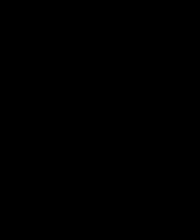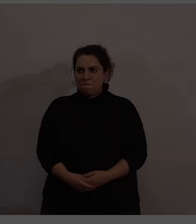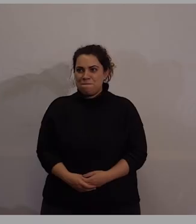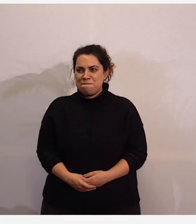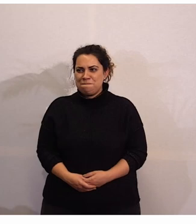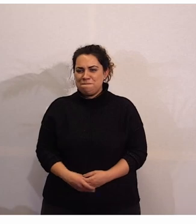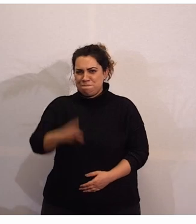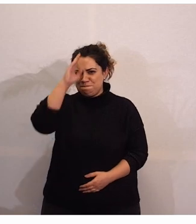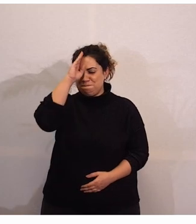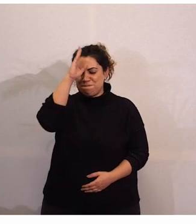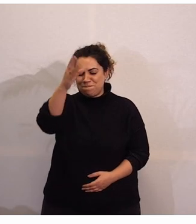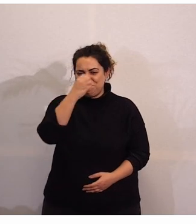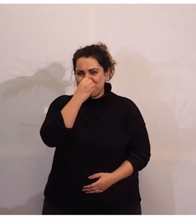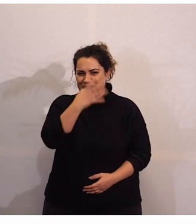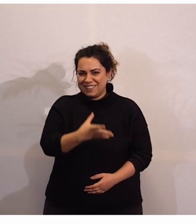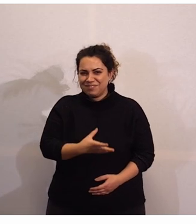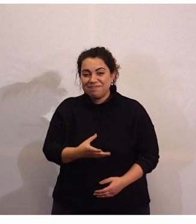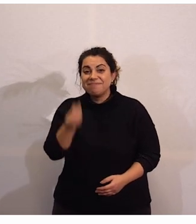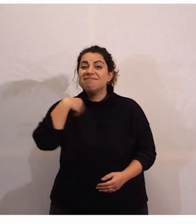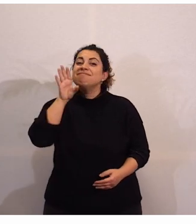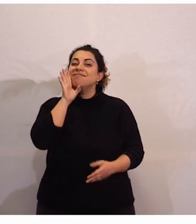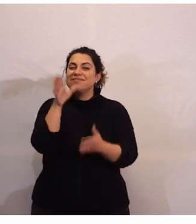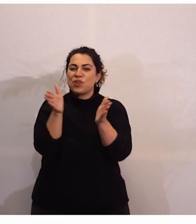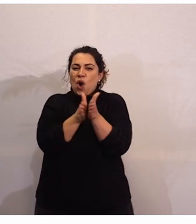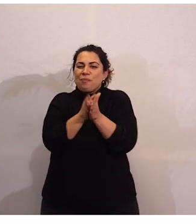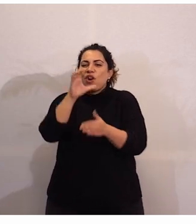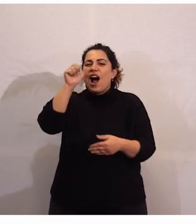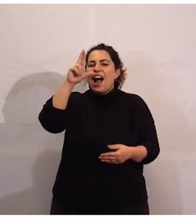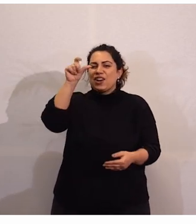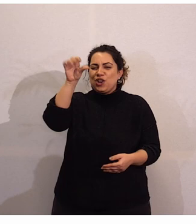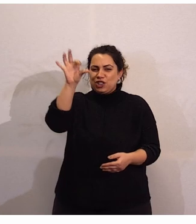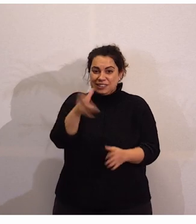Hola, buenas. Pues como decía mi compañero Carlos,